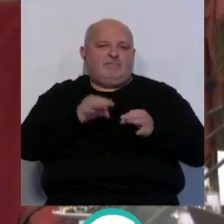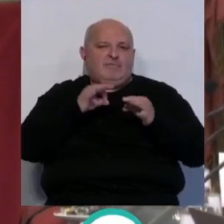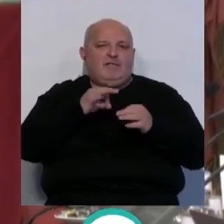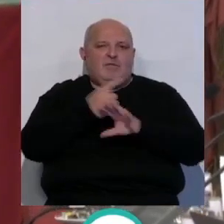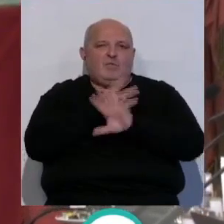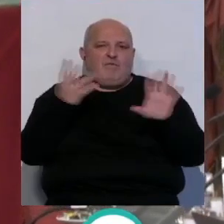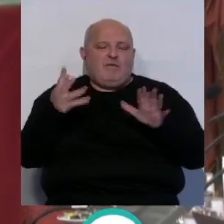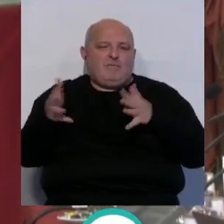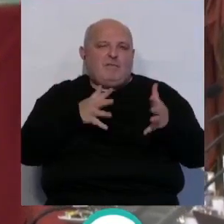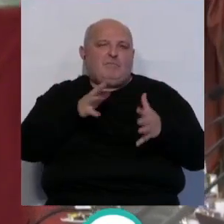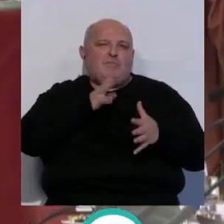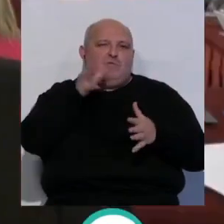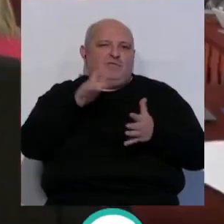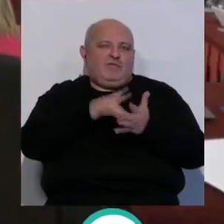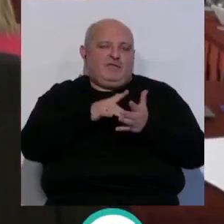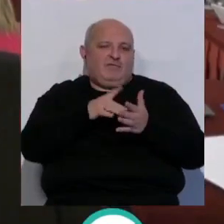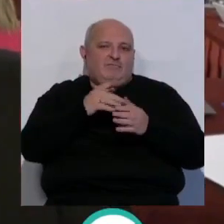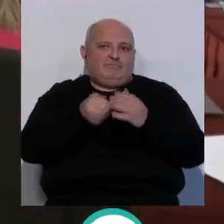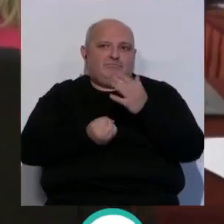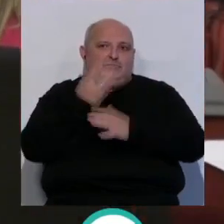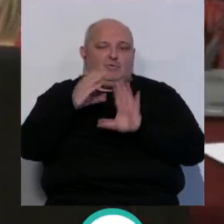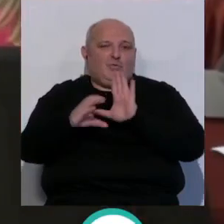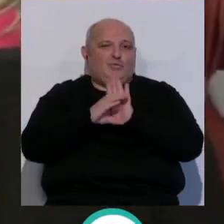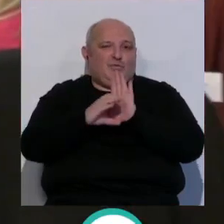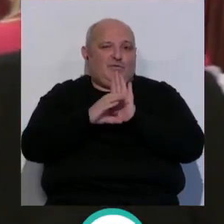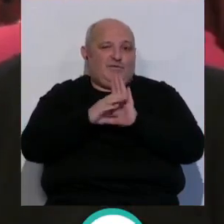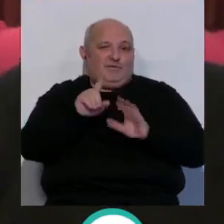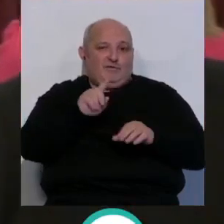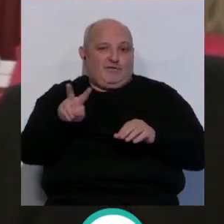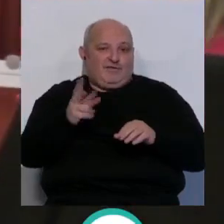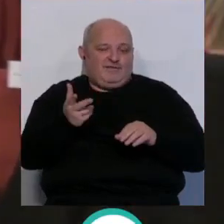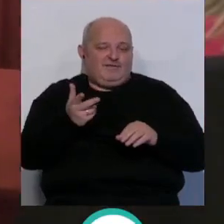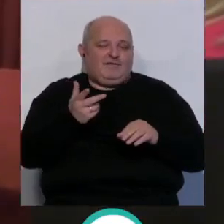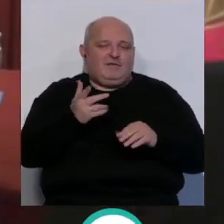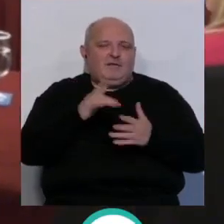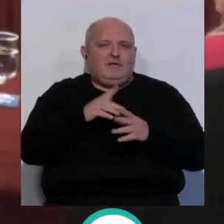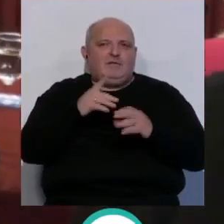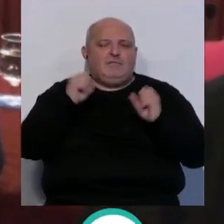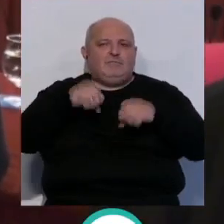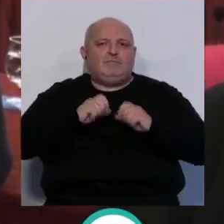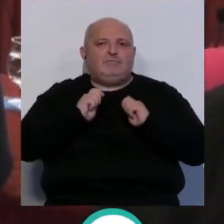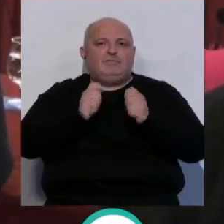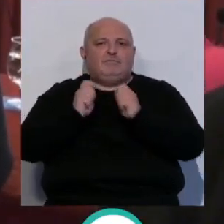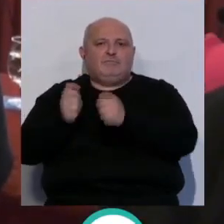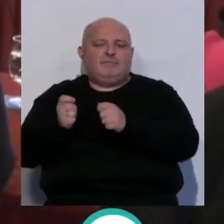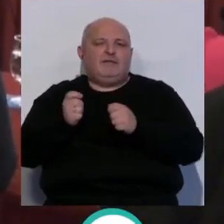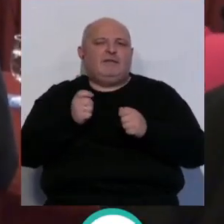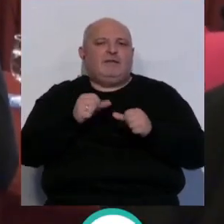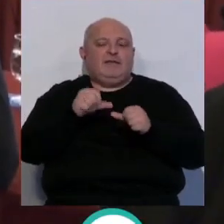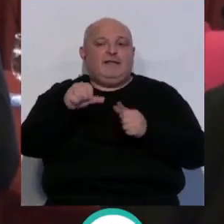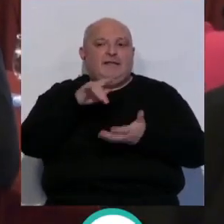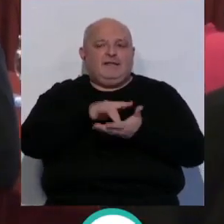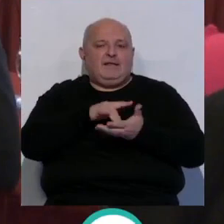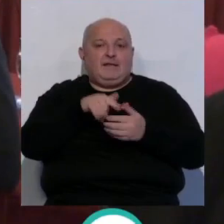19 de marzo en referencia a la fecha de promulgación de la Constitución del 12, la ceremonia de concesión de las distinciones se